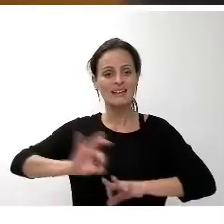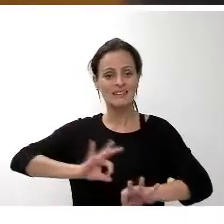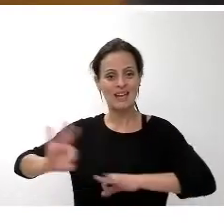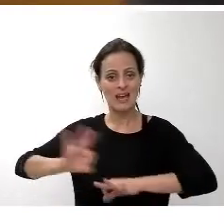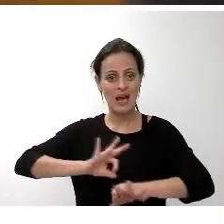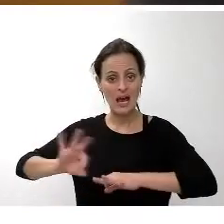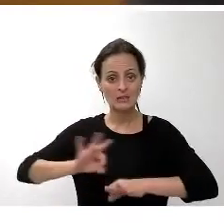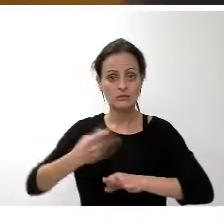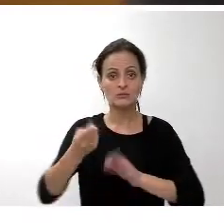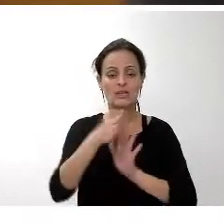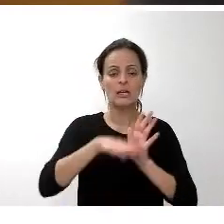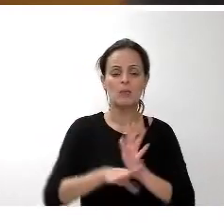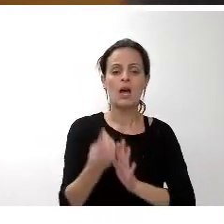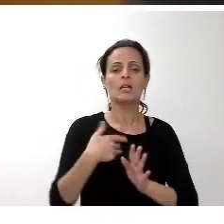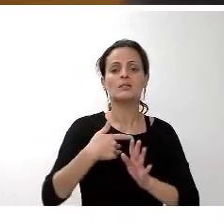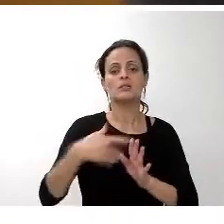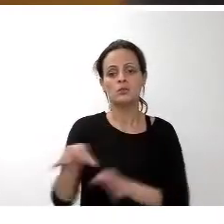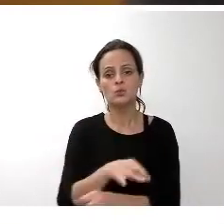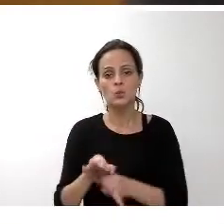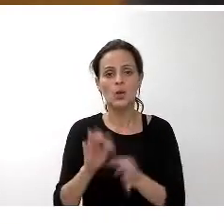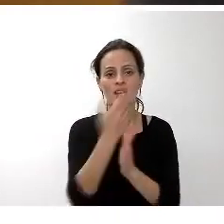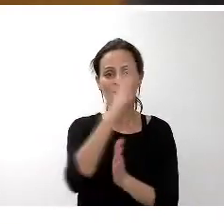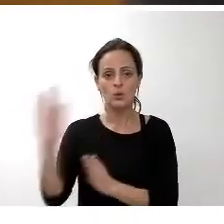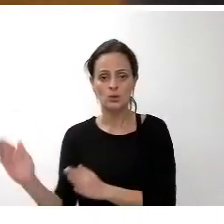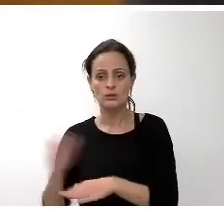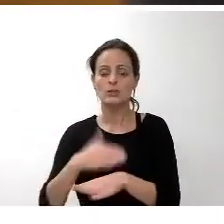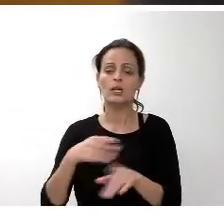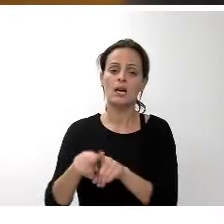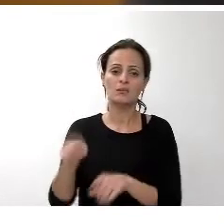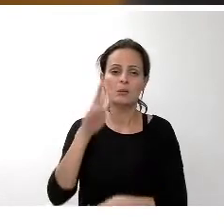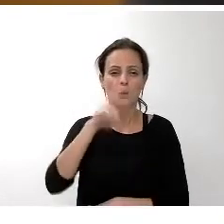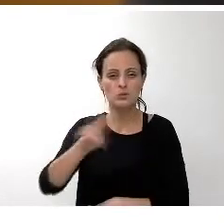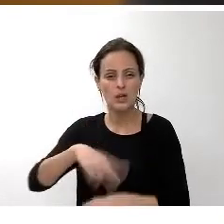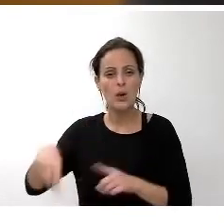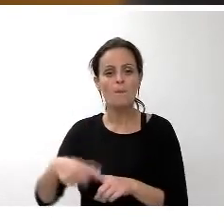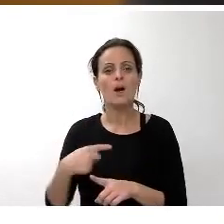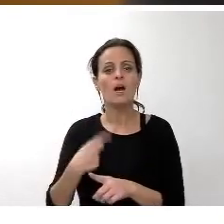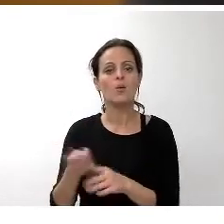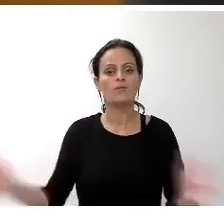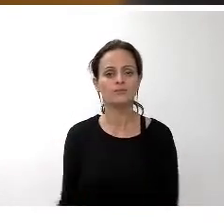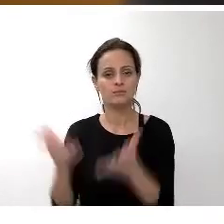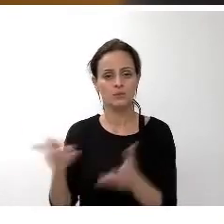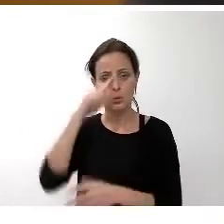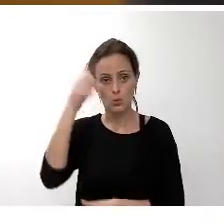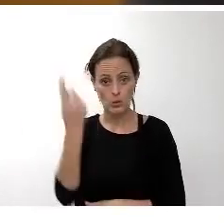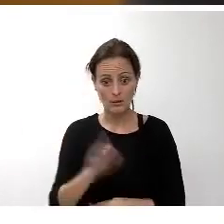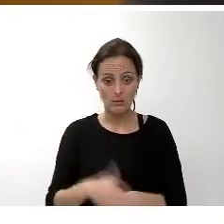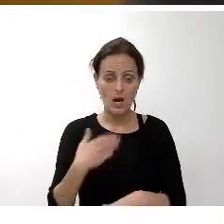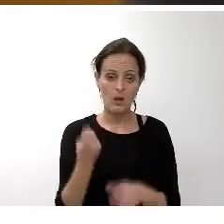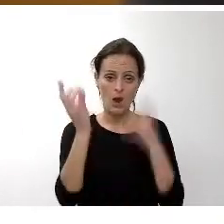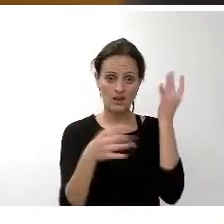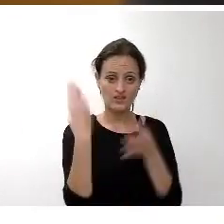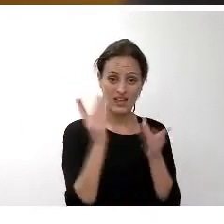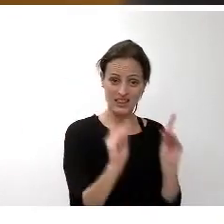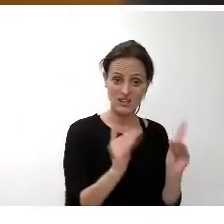biblioteca la orquesta sinfónica del Tenerife o el fomento de la cultura para actividades didácticas se contempla un